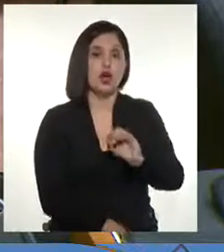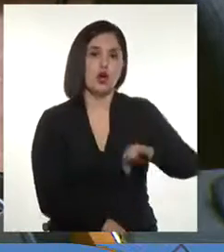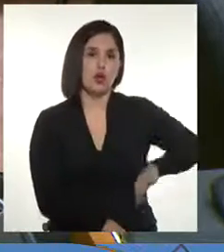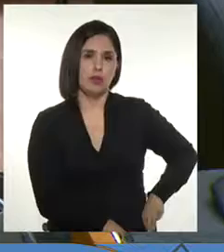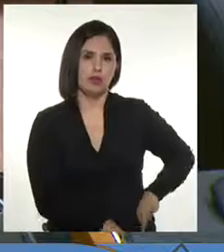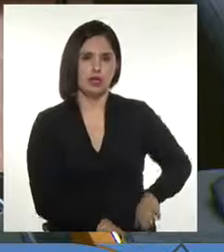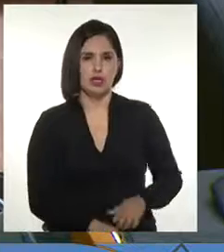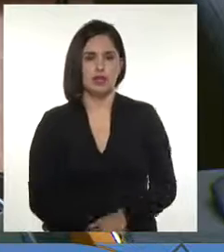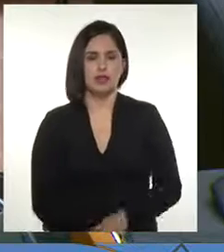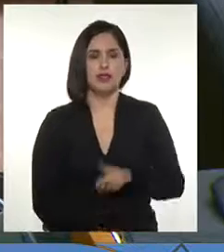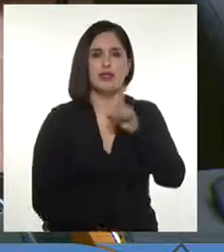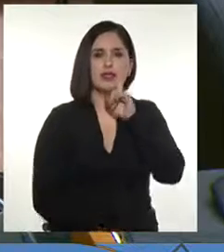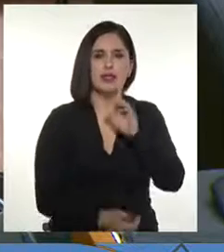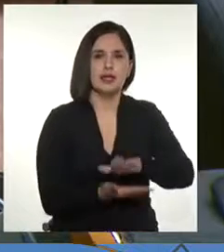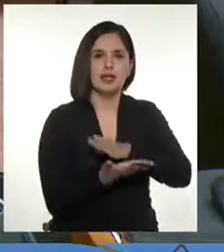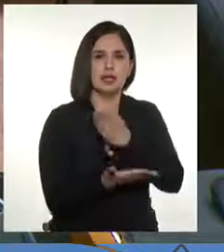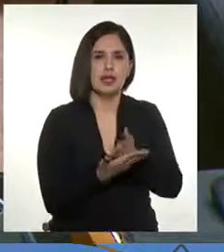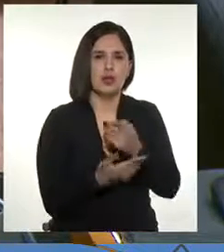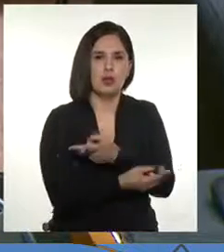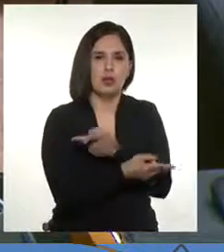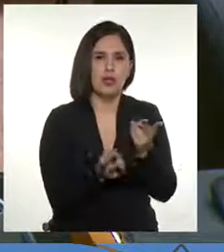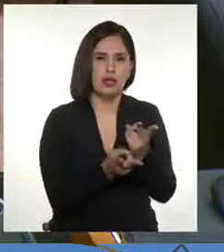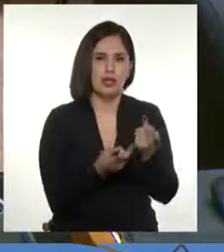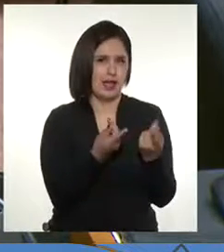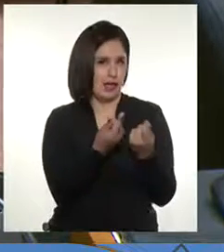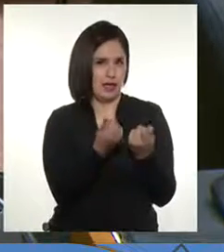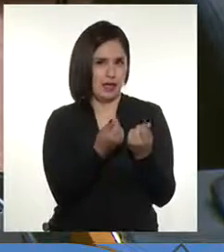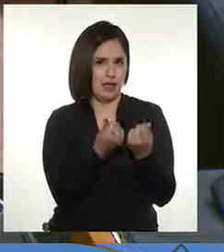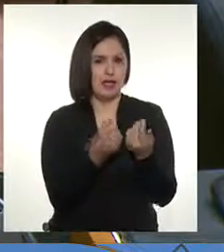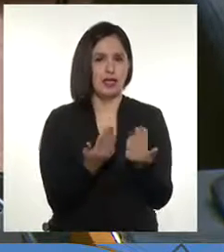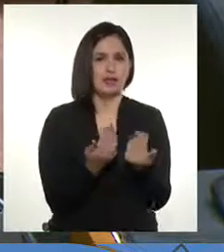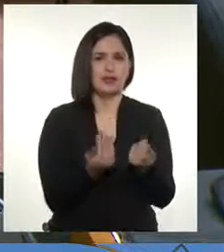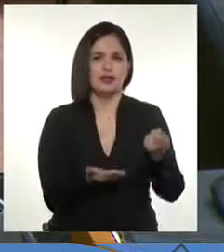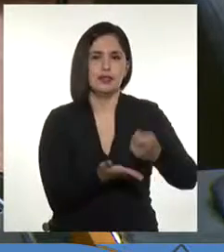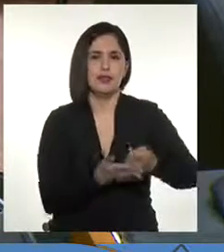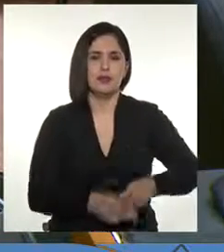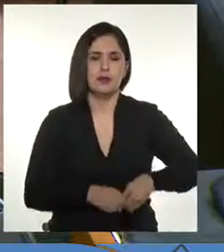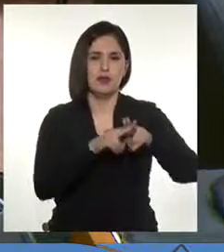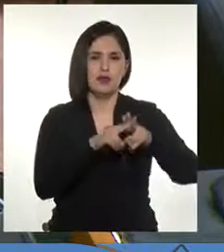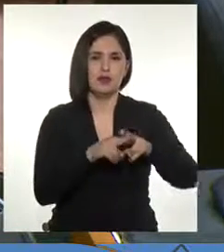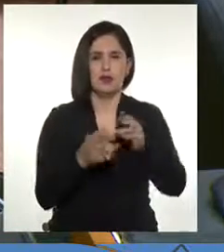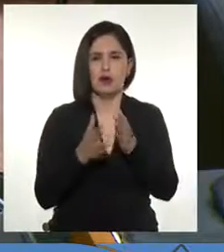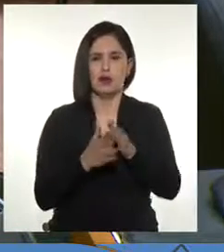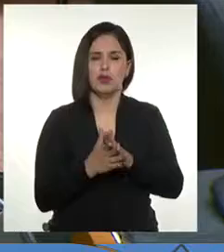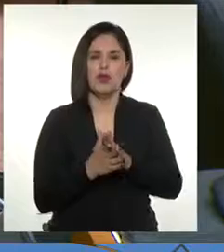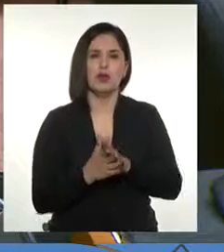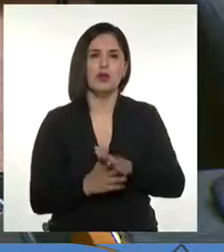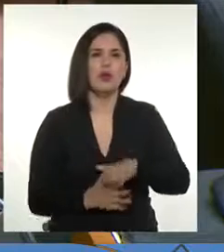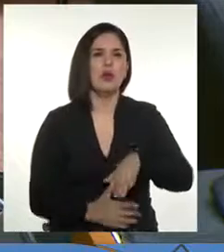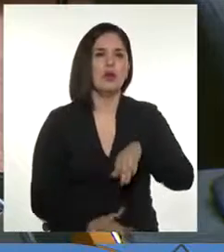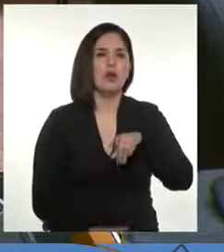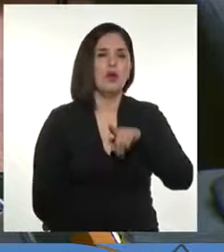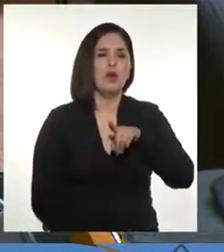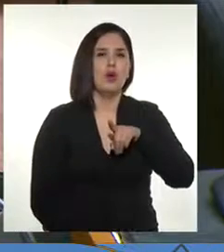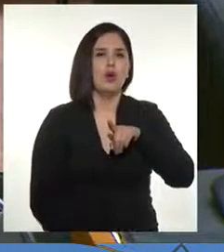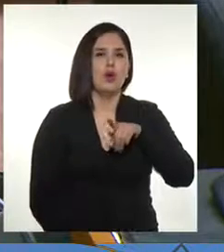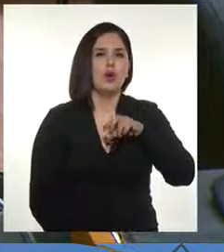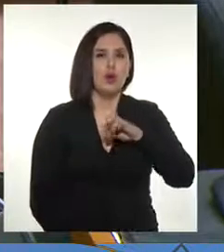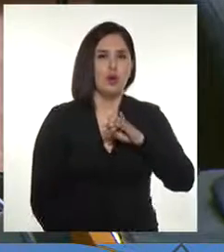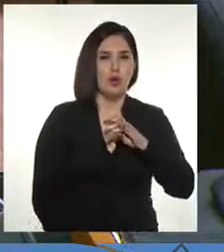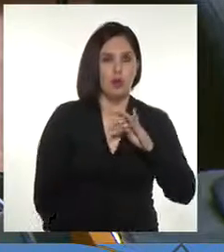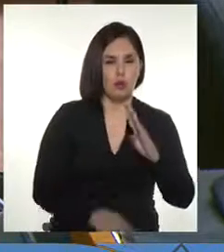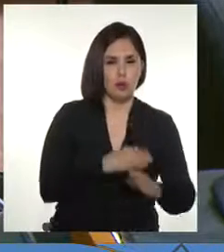calidad requiere invertir al menos un 6% del PIB anualmente, mientras que hoy nuestro país